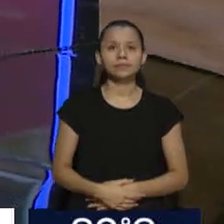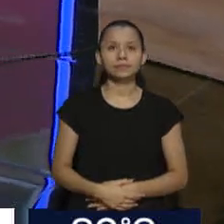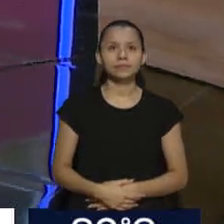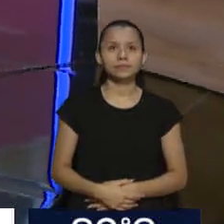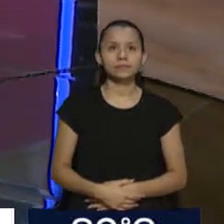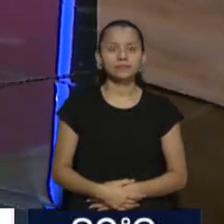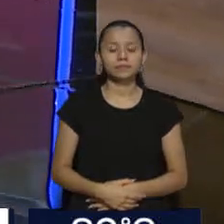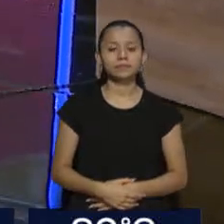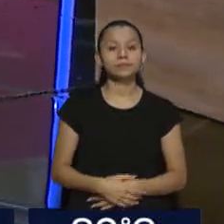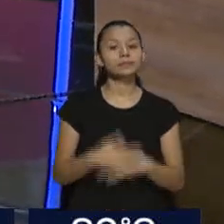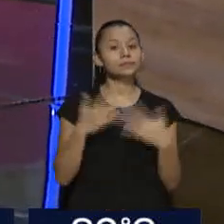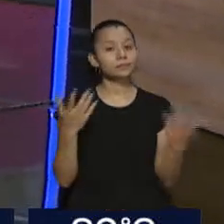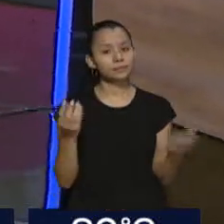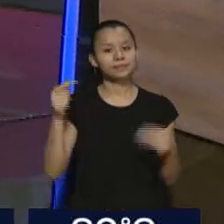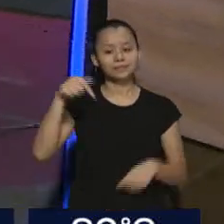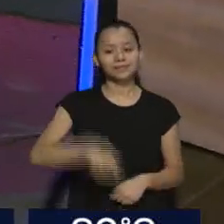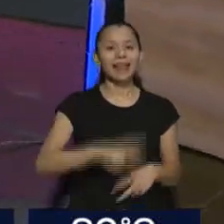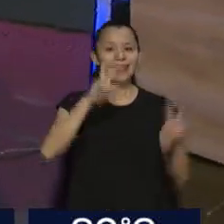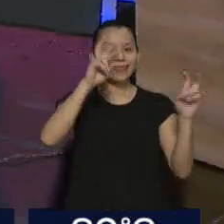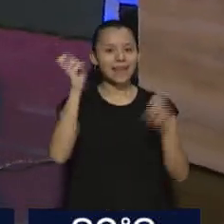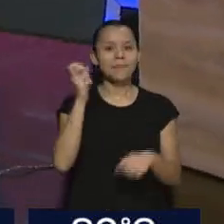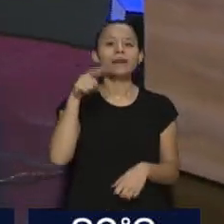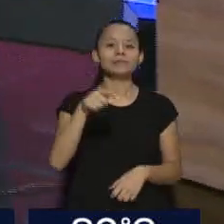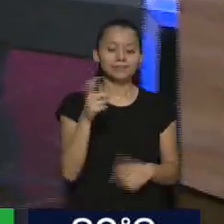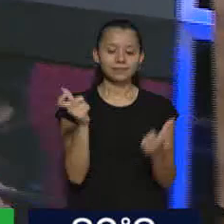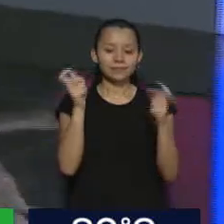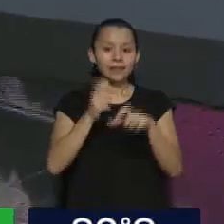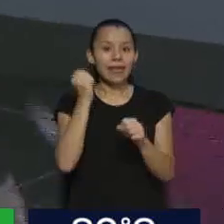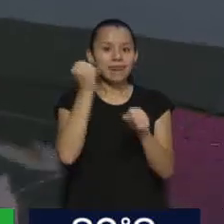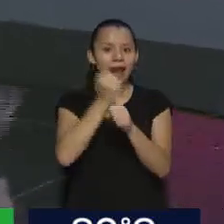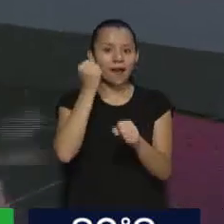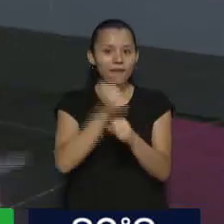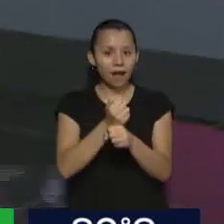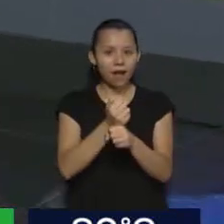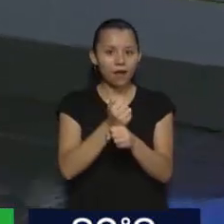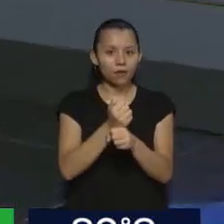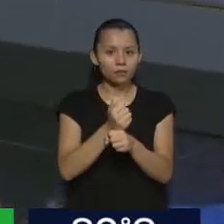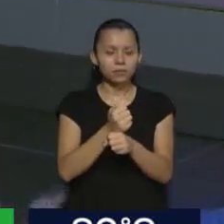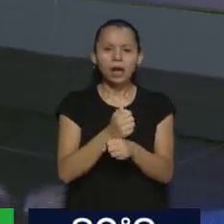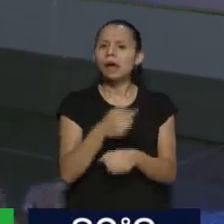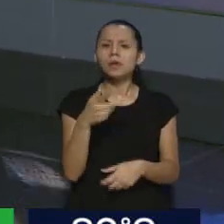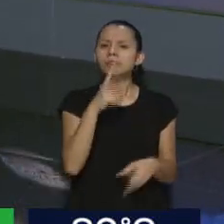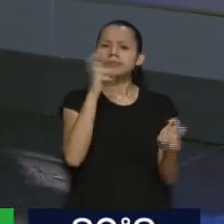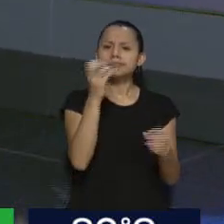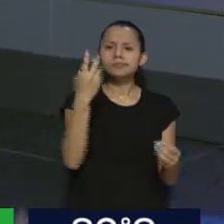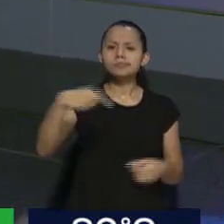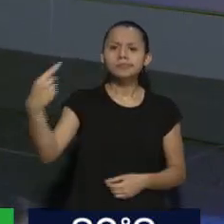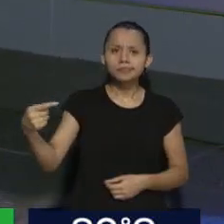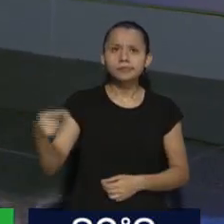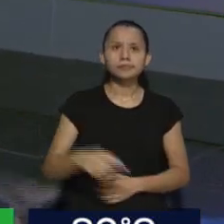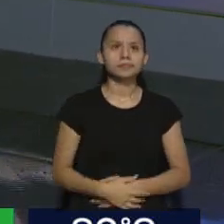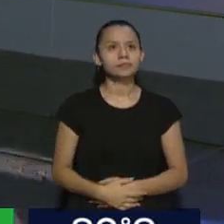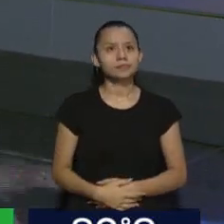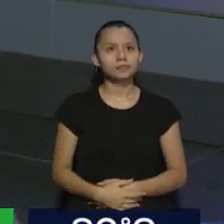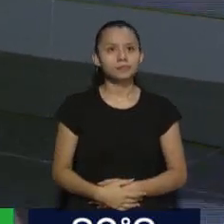Cámara Nacional del Trabajo, una Cámara de Apelaciones. Cámara de Apelaciones. ¿De qué vamos a hablar? ¿Es el primer revés jurídico de